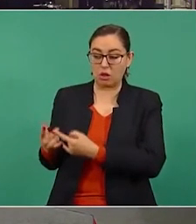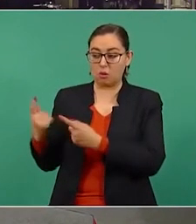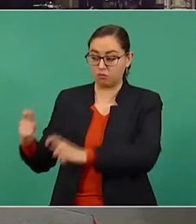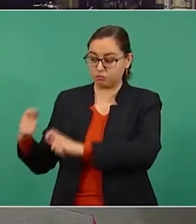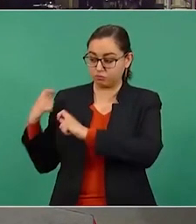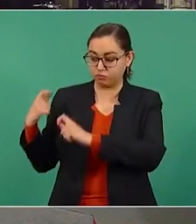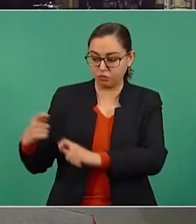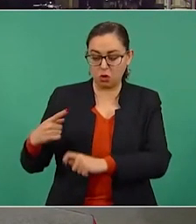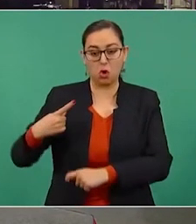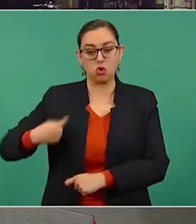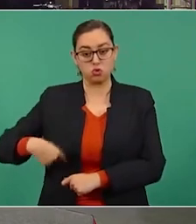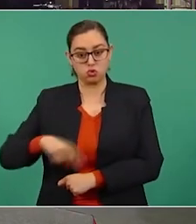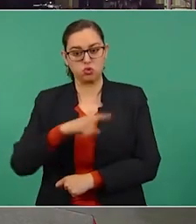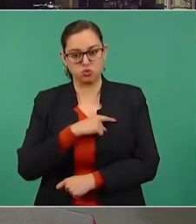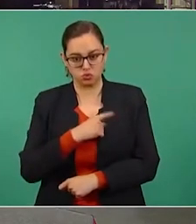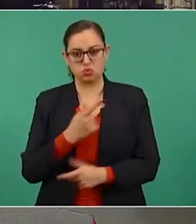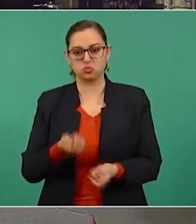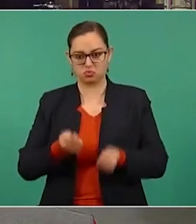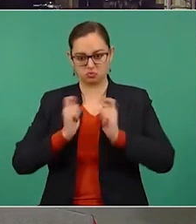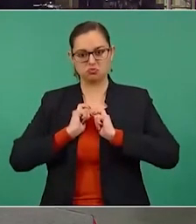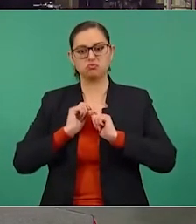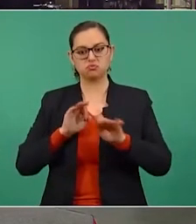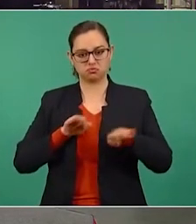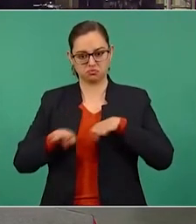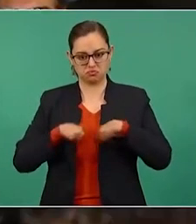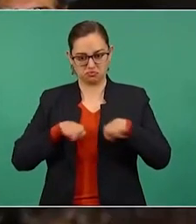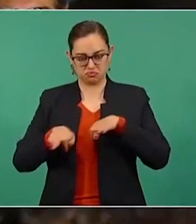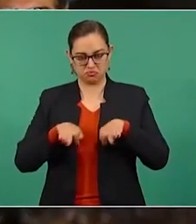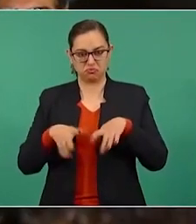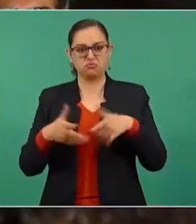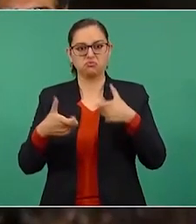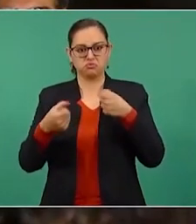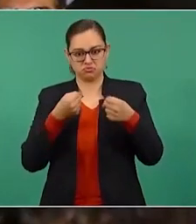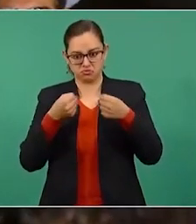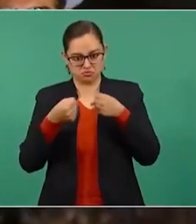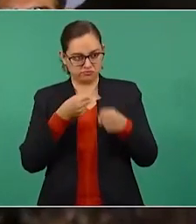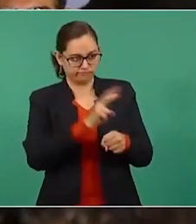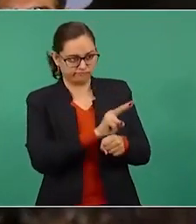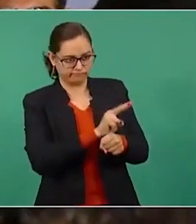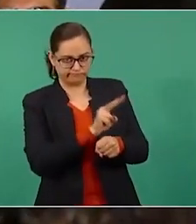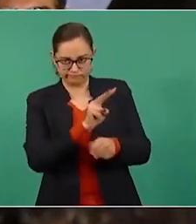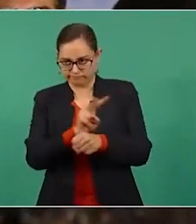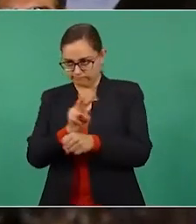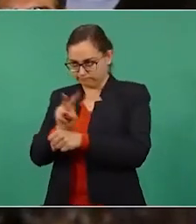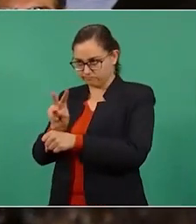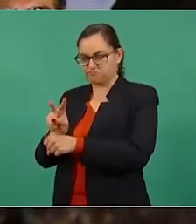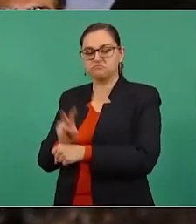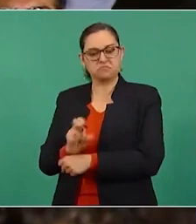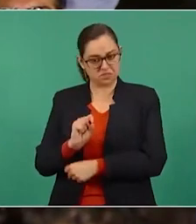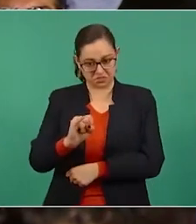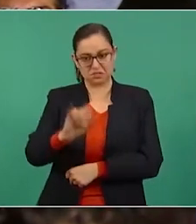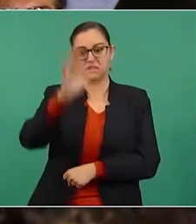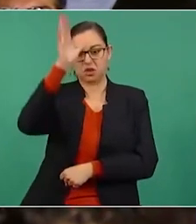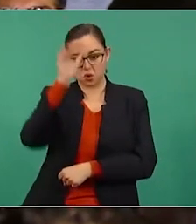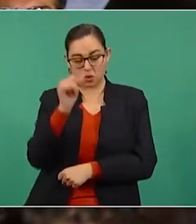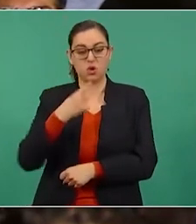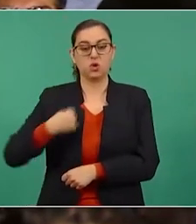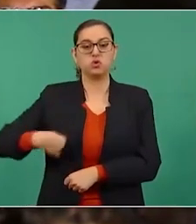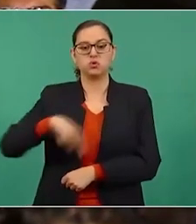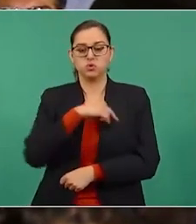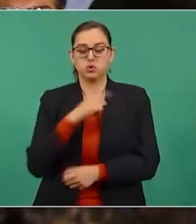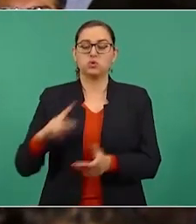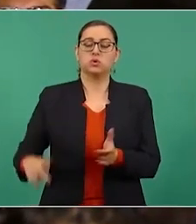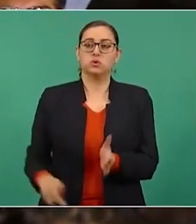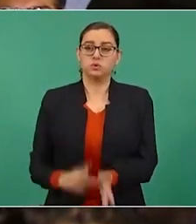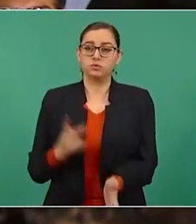regula con la prensa, ha dicho usted, y en Regeneración MX coincidimos. Desde hace tiempo hemos presentado reportajes de investigación,